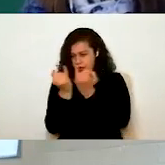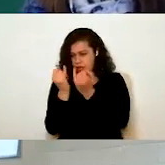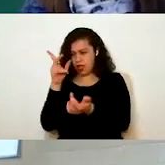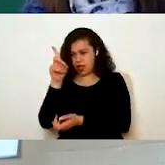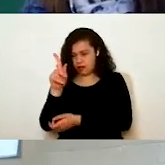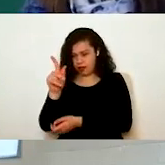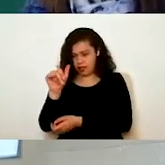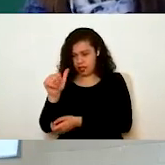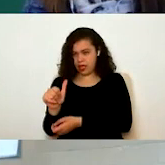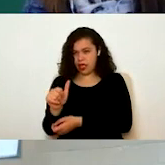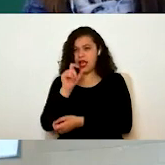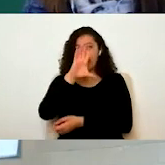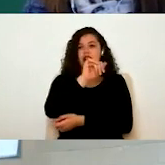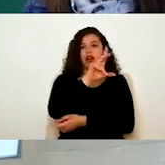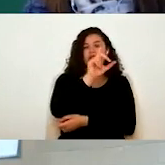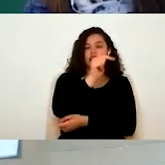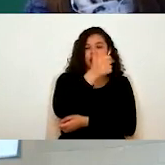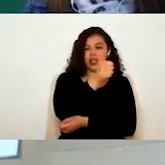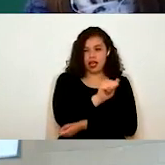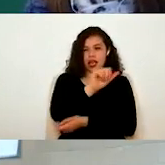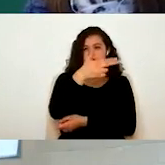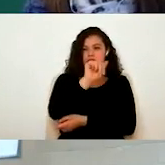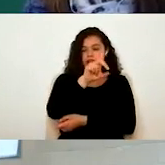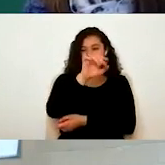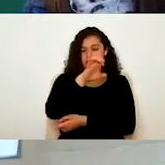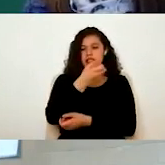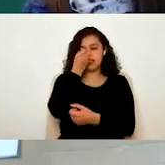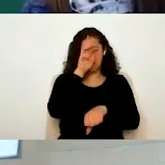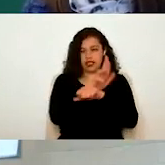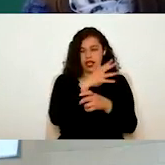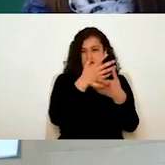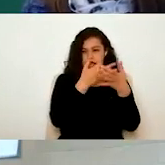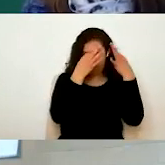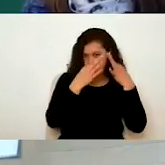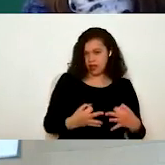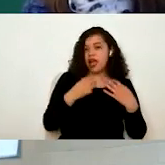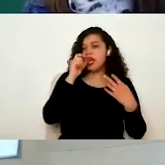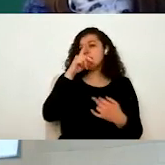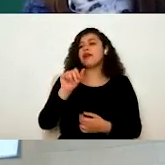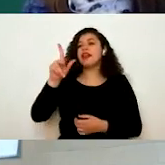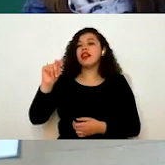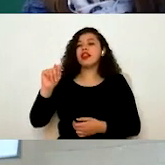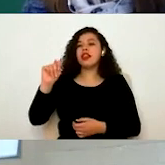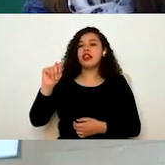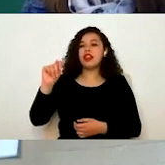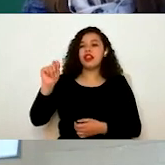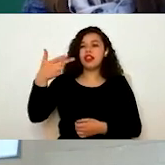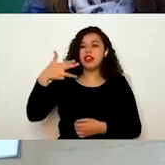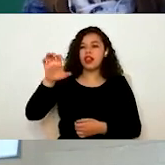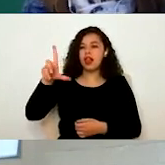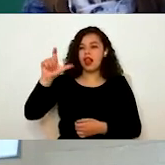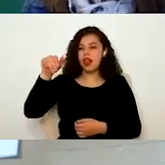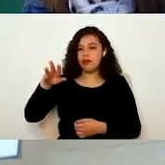Claudia Hernández, de Secretaría Ejecutiva, y Telma Cerezo, ella es de vinculación. También son mis compañeras que, pues me ayudan muchísimo